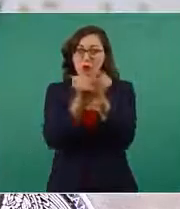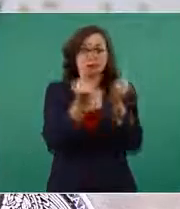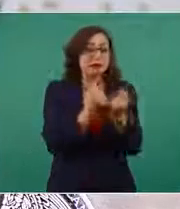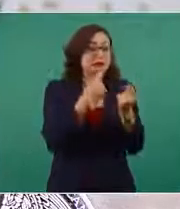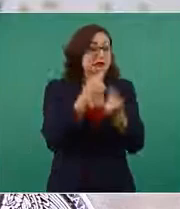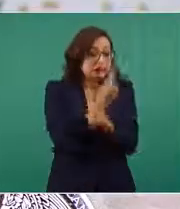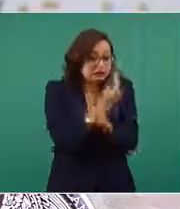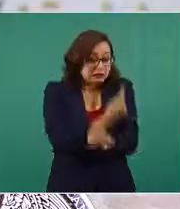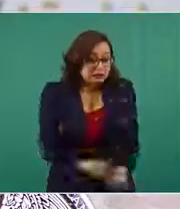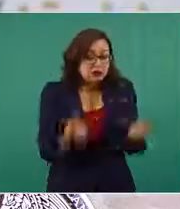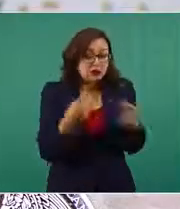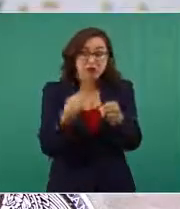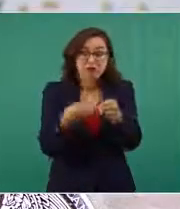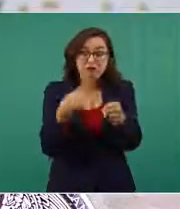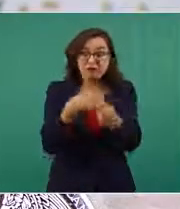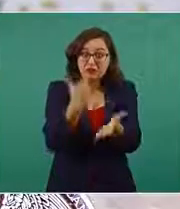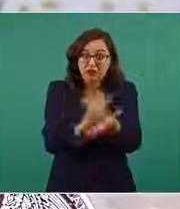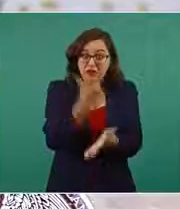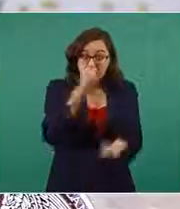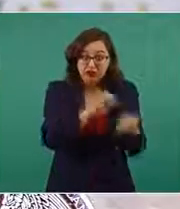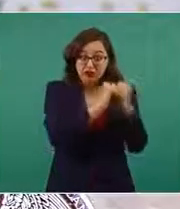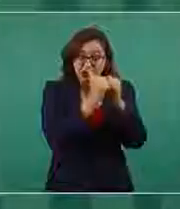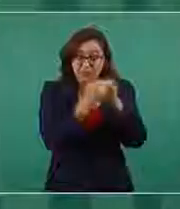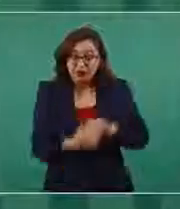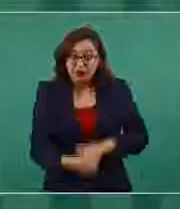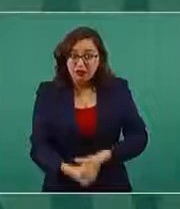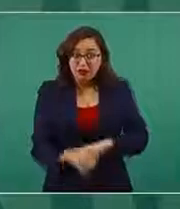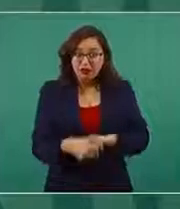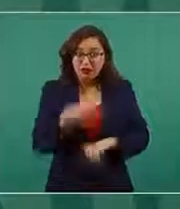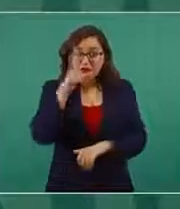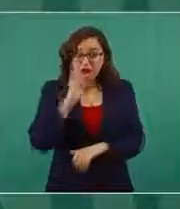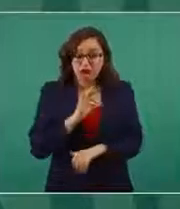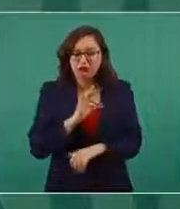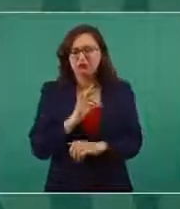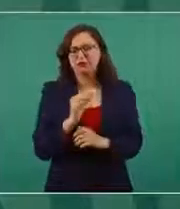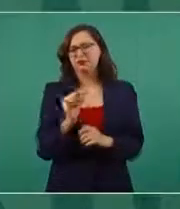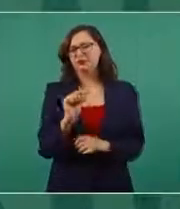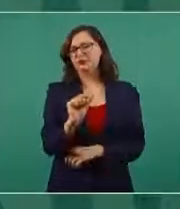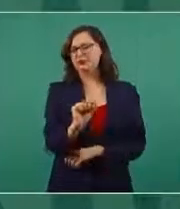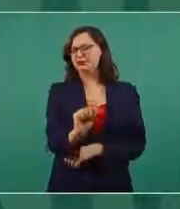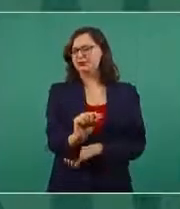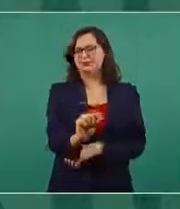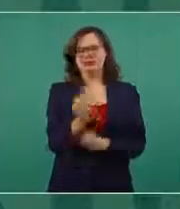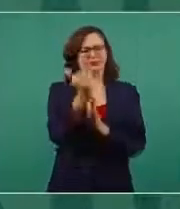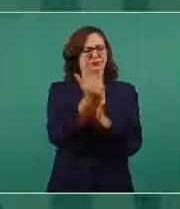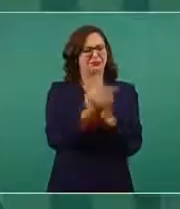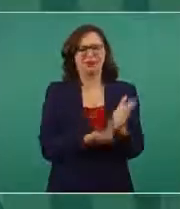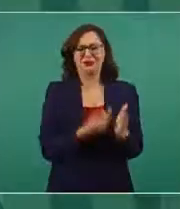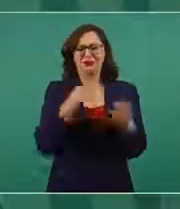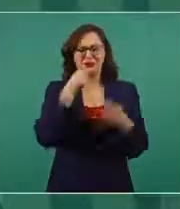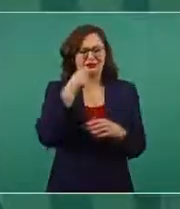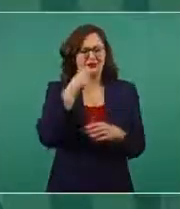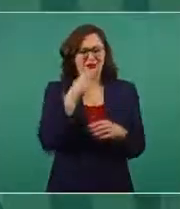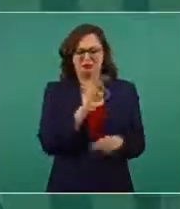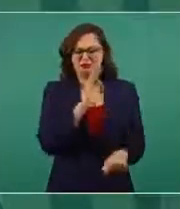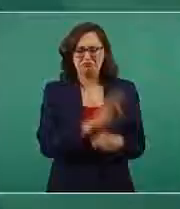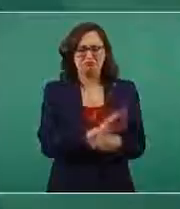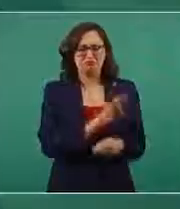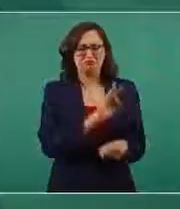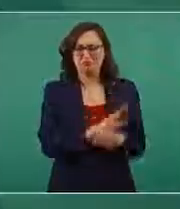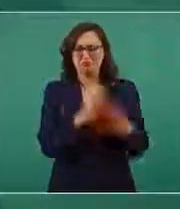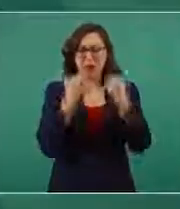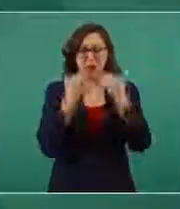de consideración, enfermedad grave, es muy baja comparada con las personas adultas. Entonces, da espacio,